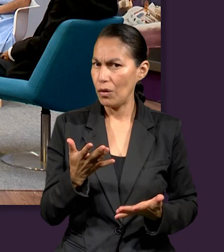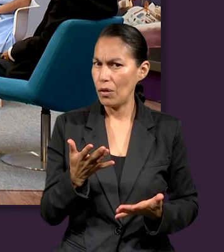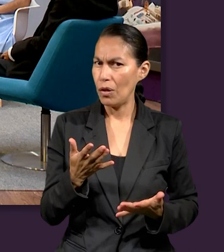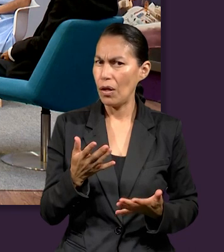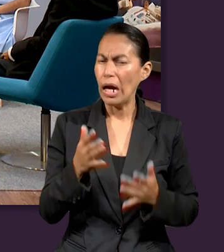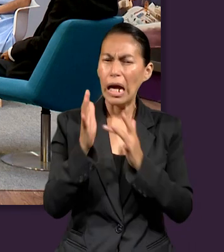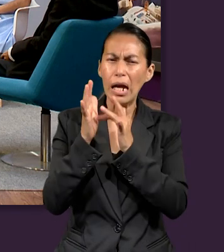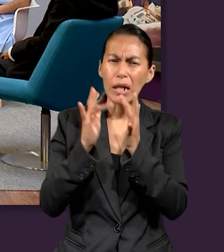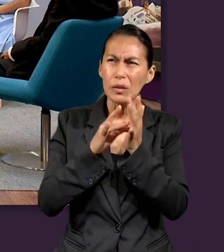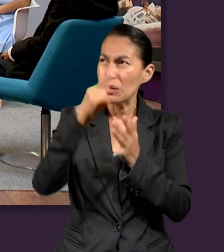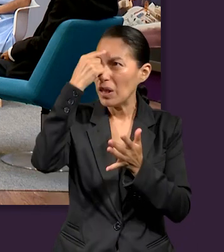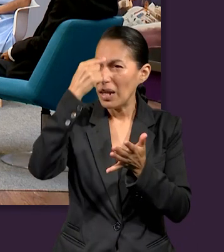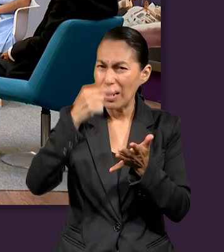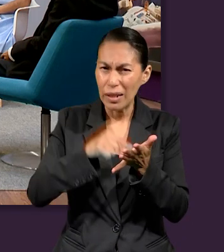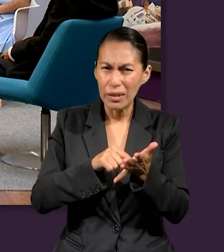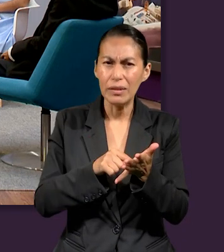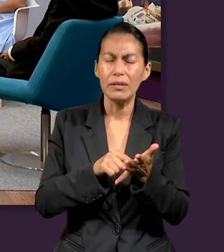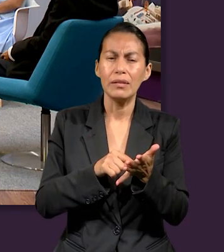esta es una buena noticia?